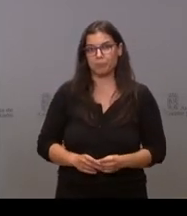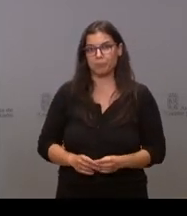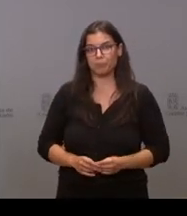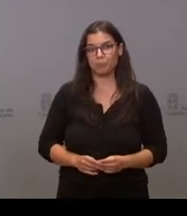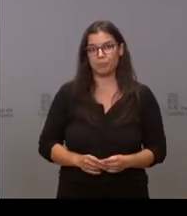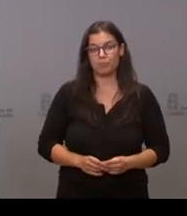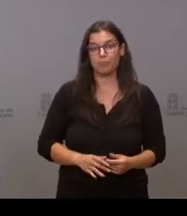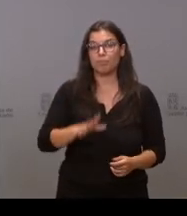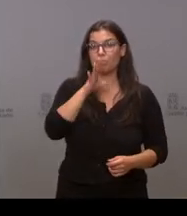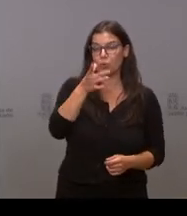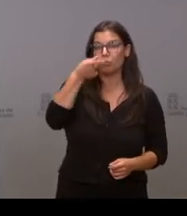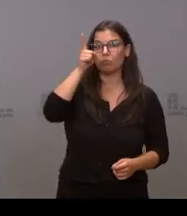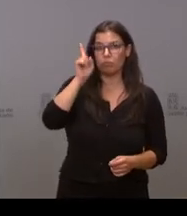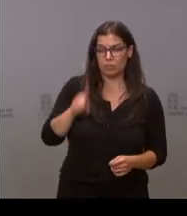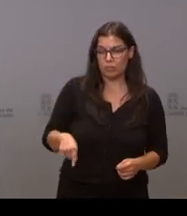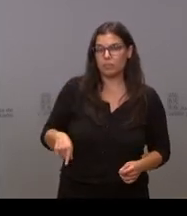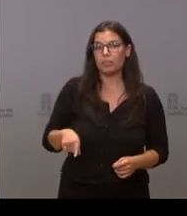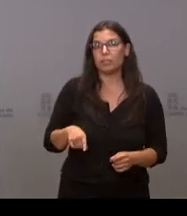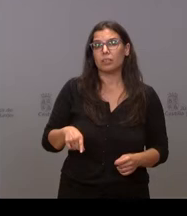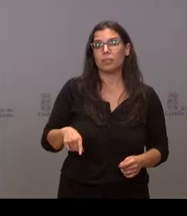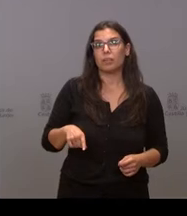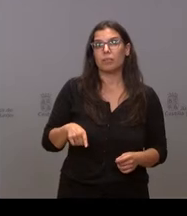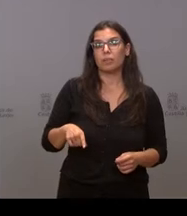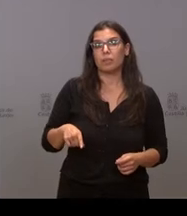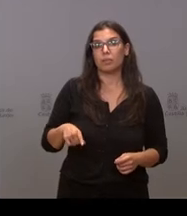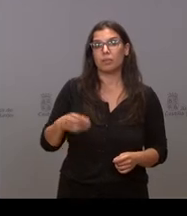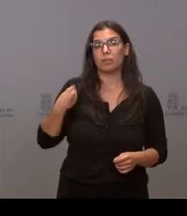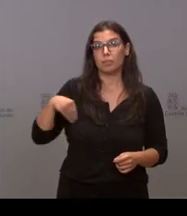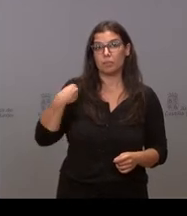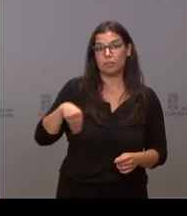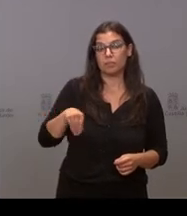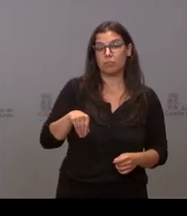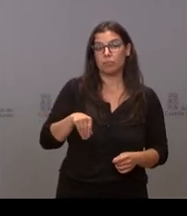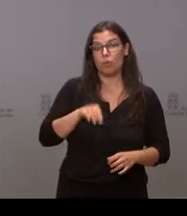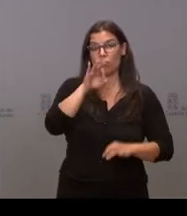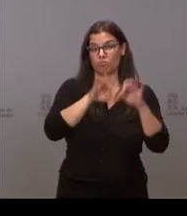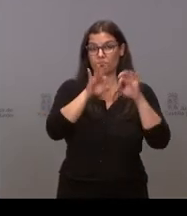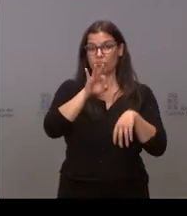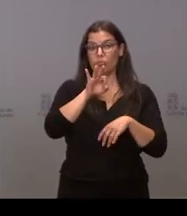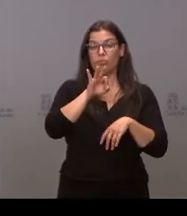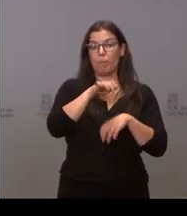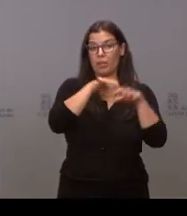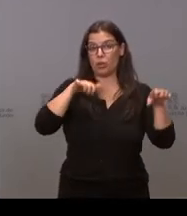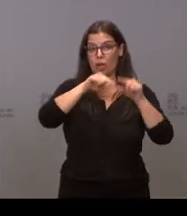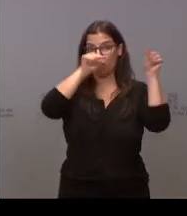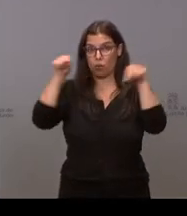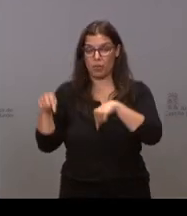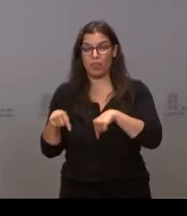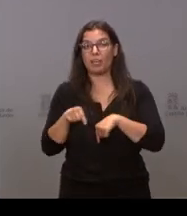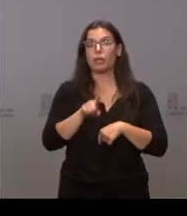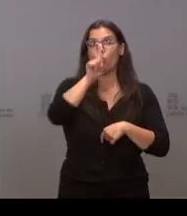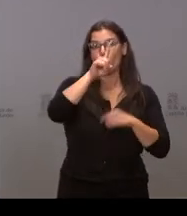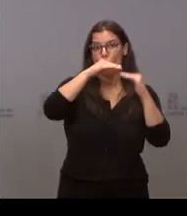Porque también el número reproductor se mantiene ya por debajo de uno en la inmensa mayoría de las provincias, salvo todavía